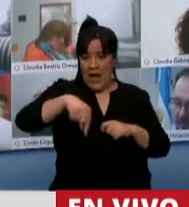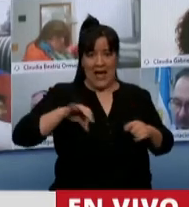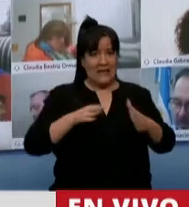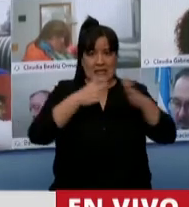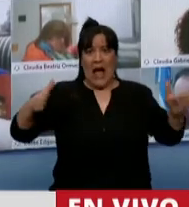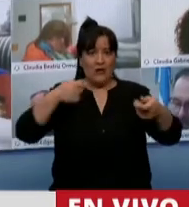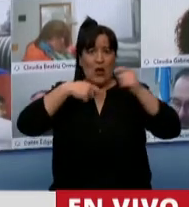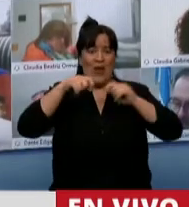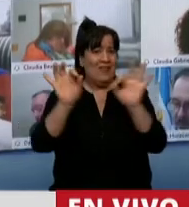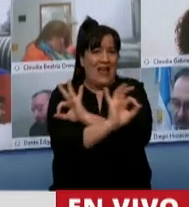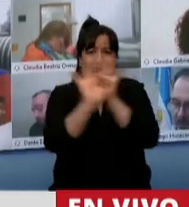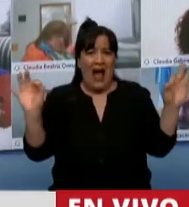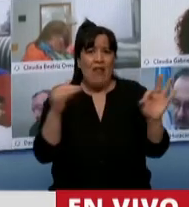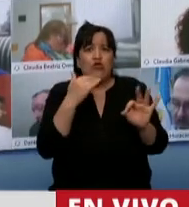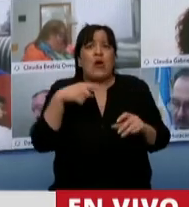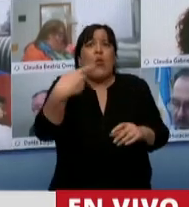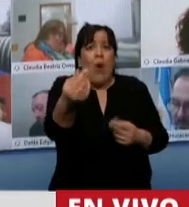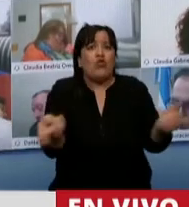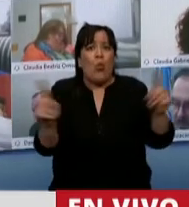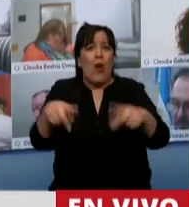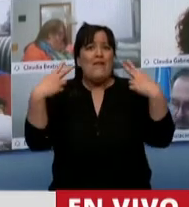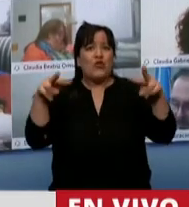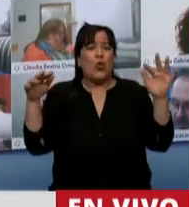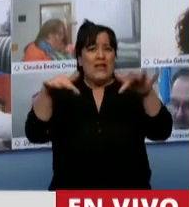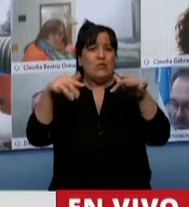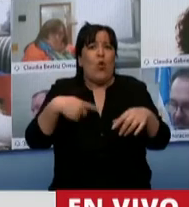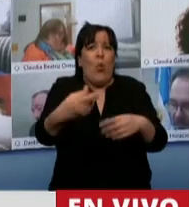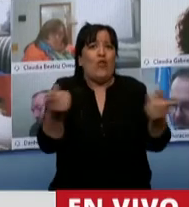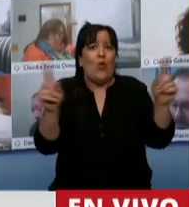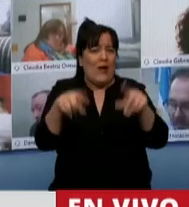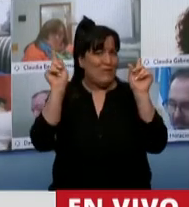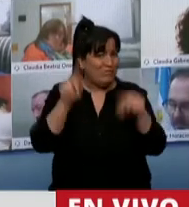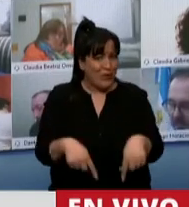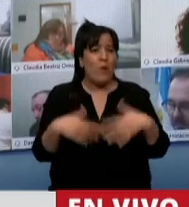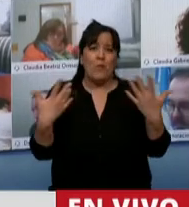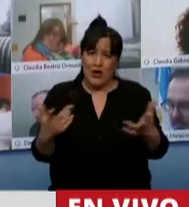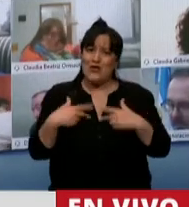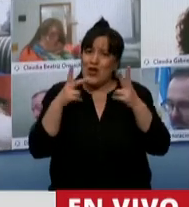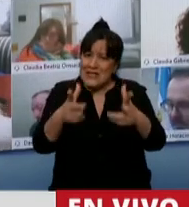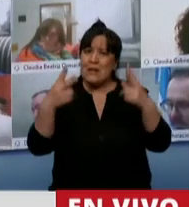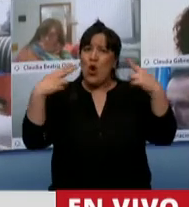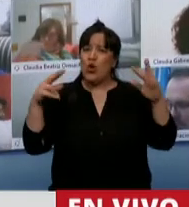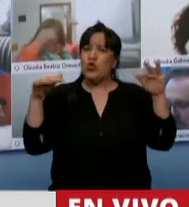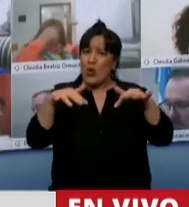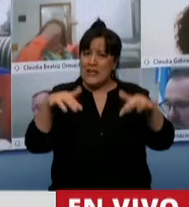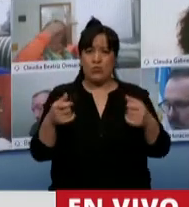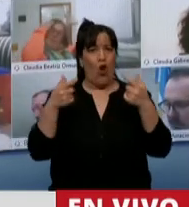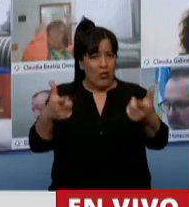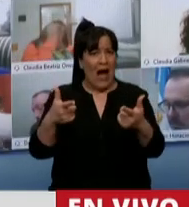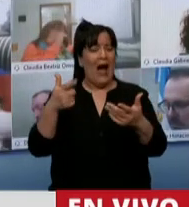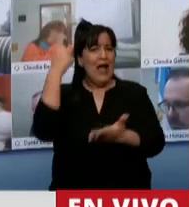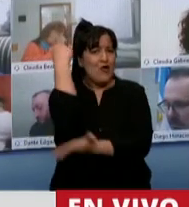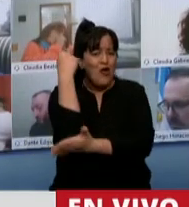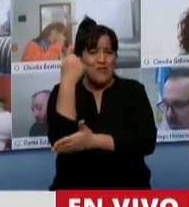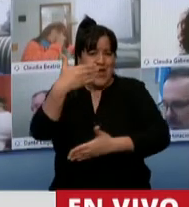sabemos cuándo el turismo va a volver a habilitarse. Por eso decimos que es una actividad económica que es